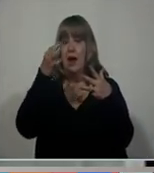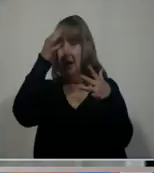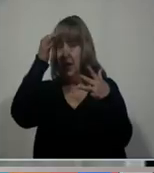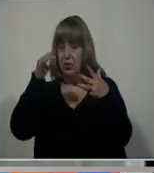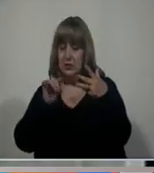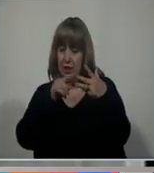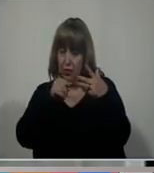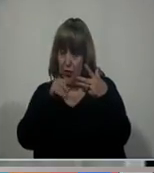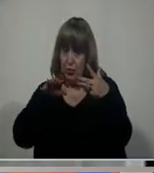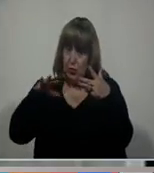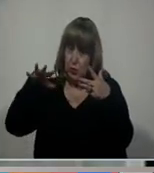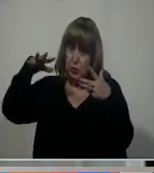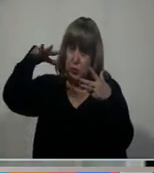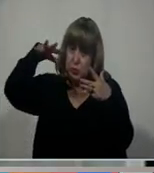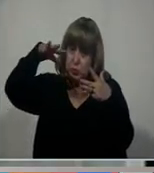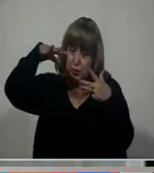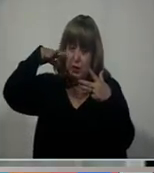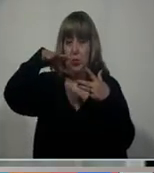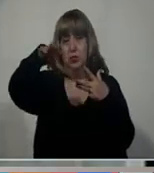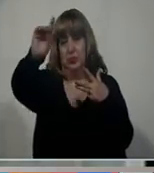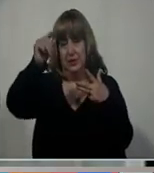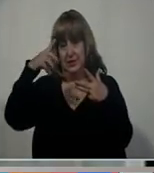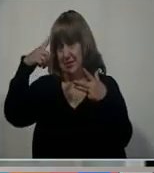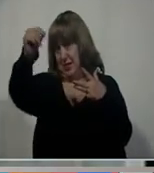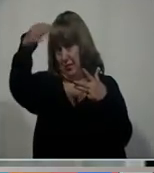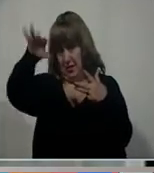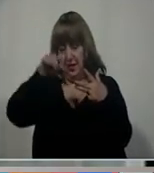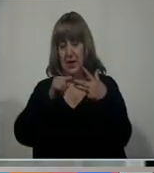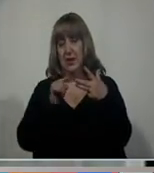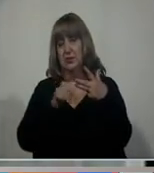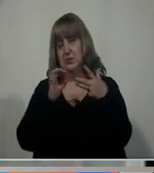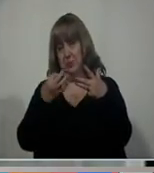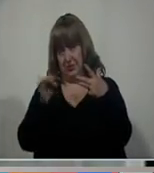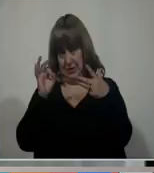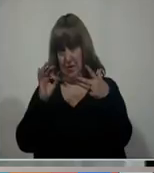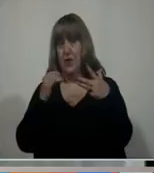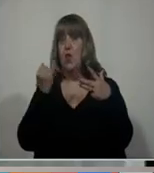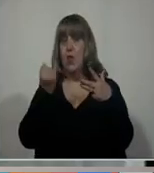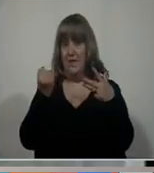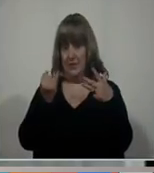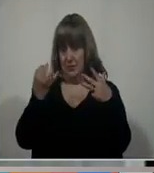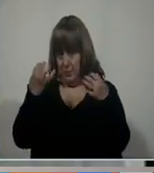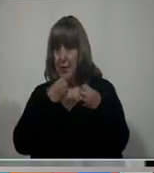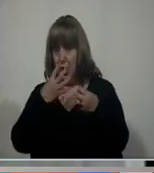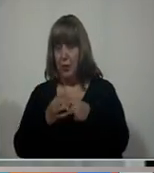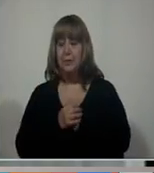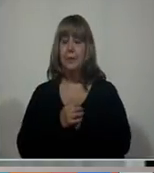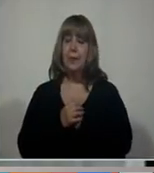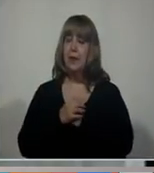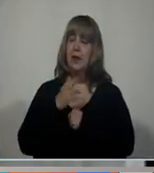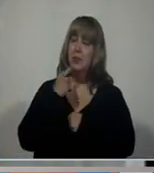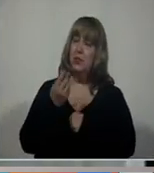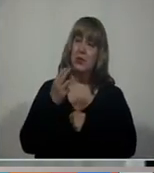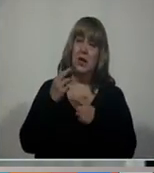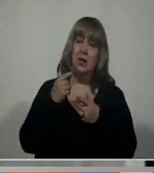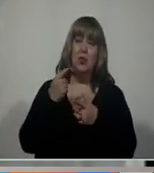mayor importancia puede llegar a tener la inestabilidad. Pedro, cuando hablas de lluvias en el este de la